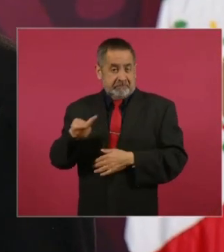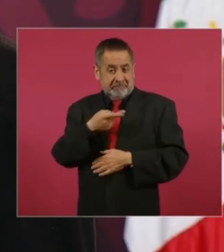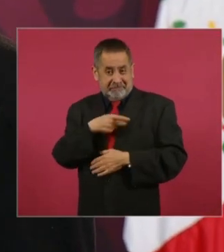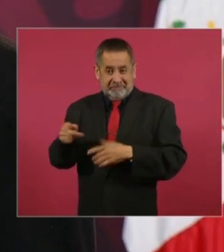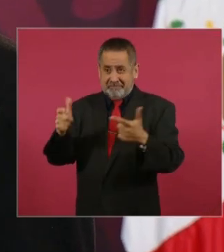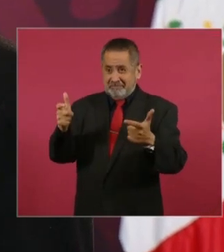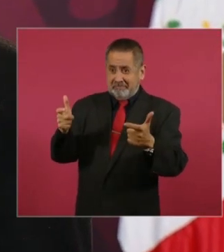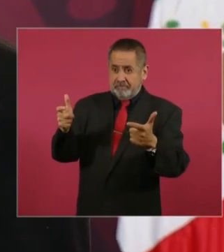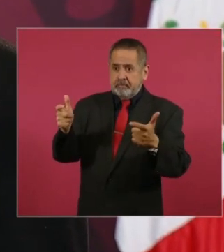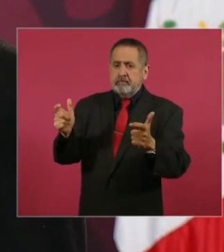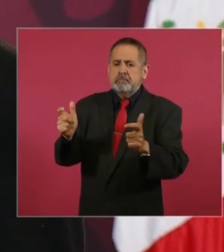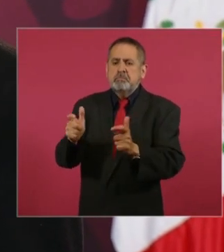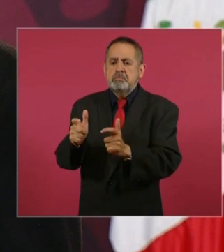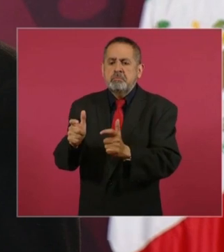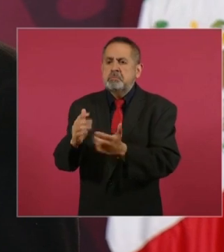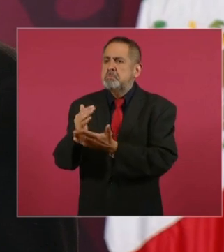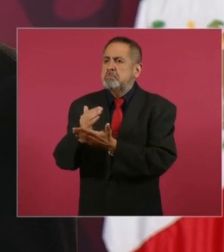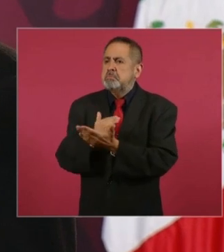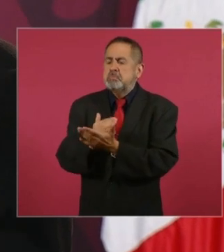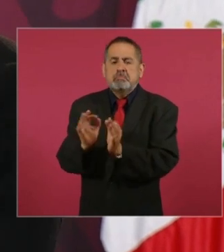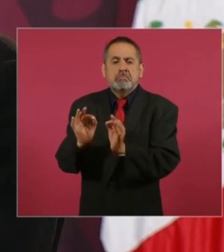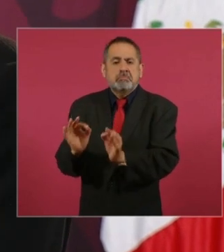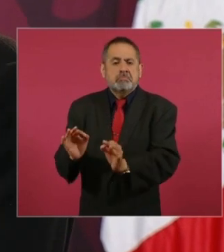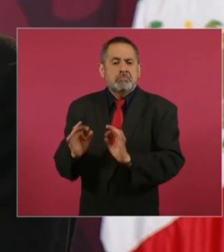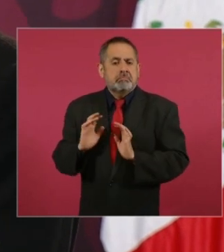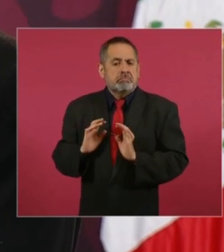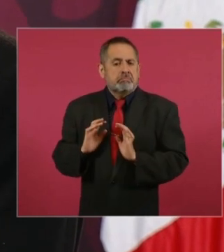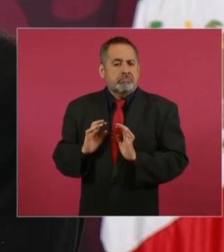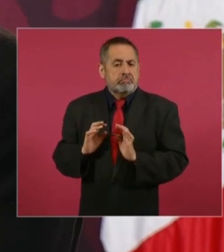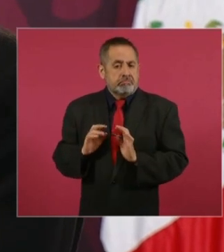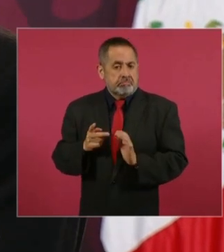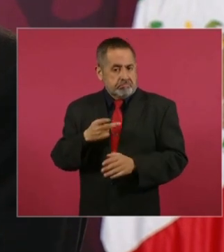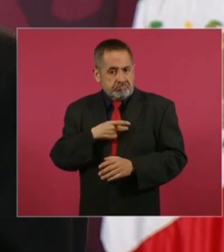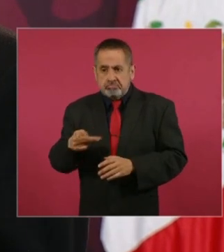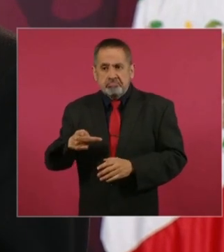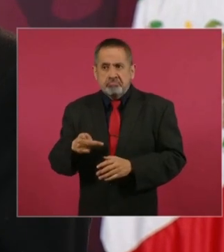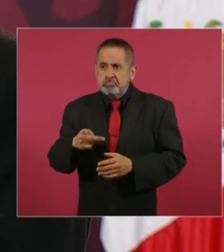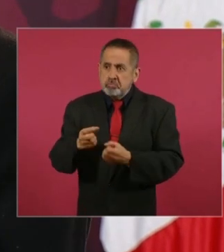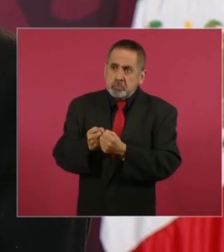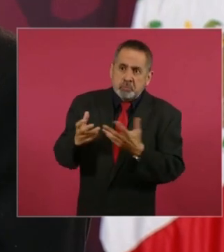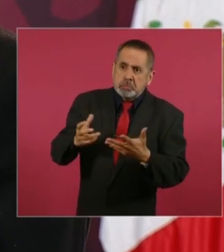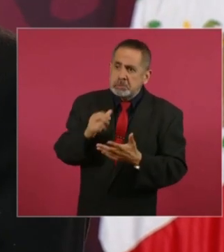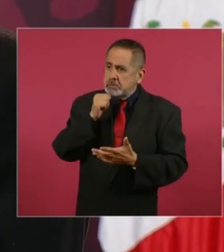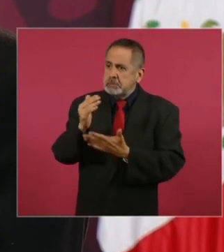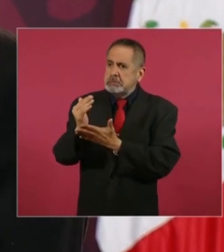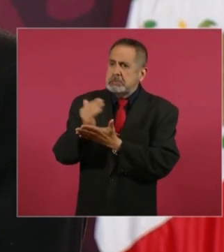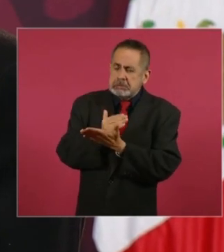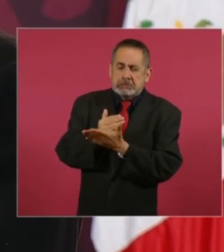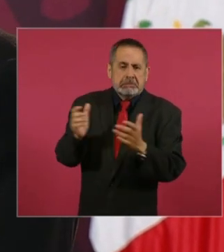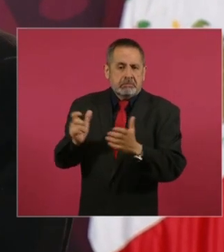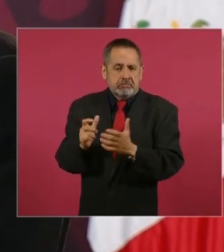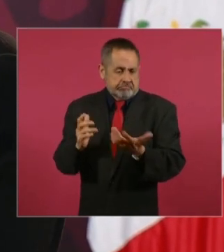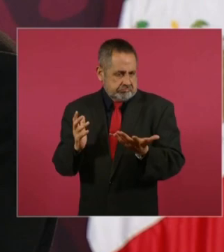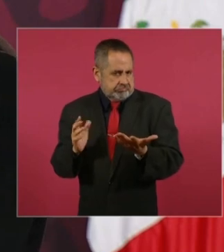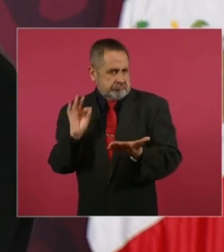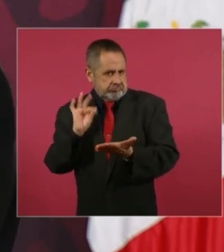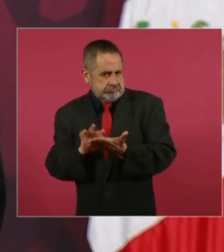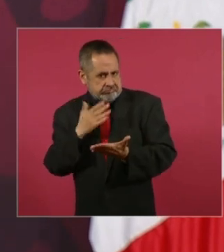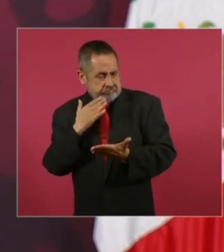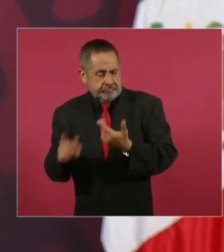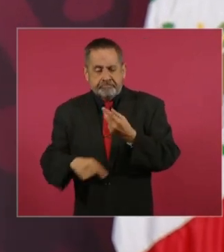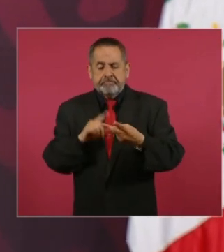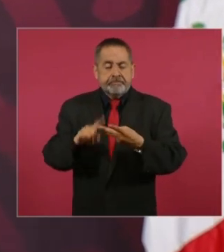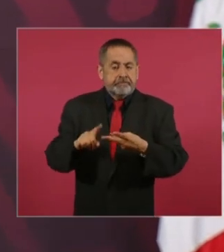ese es un indicador. La